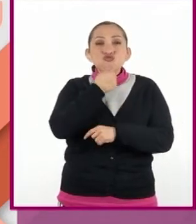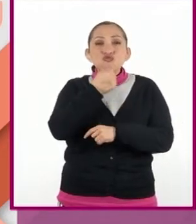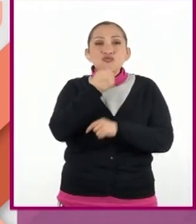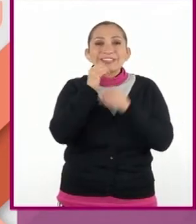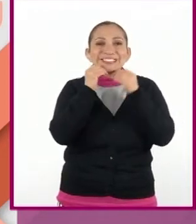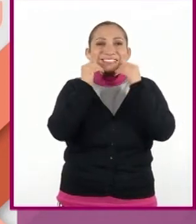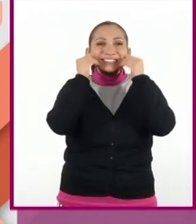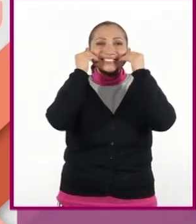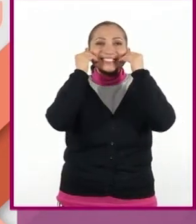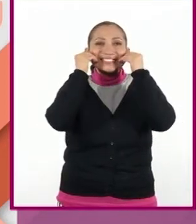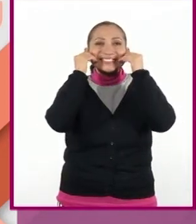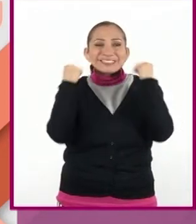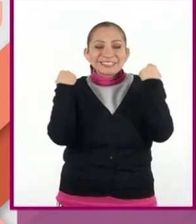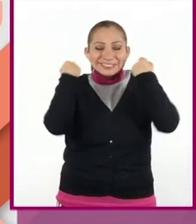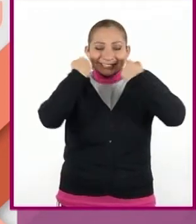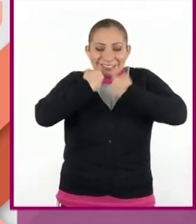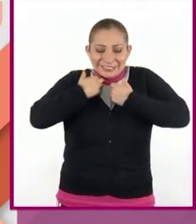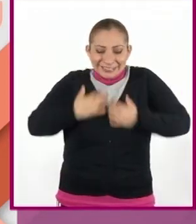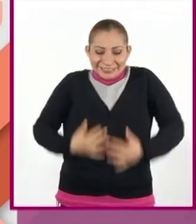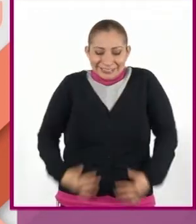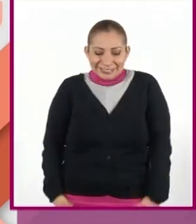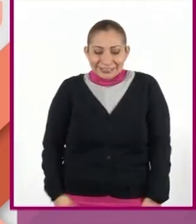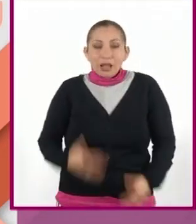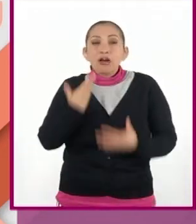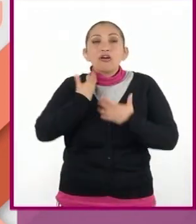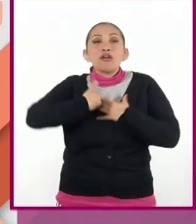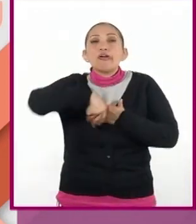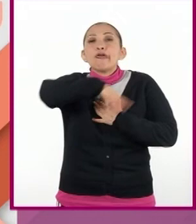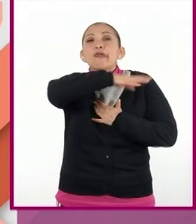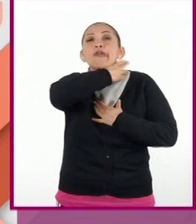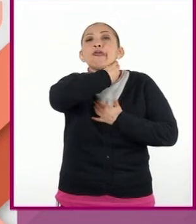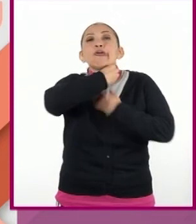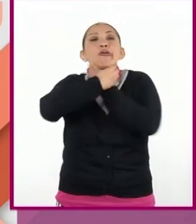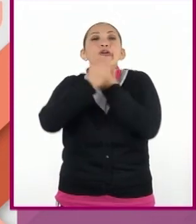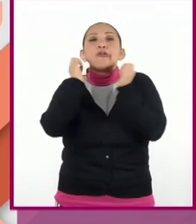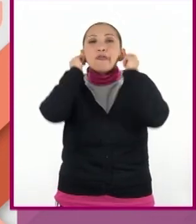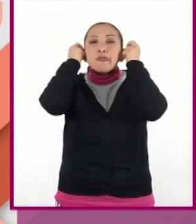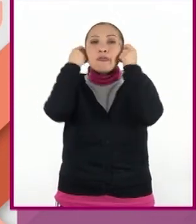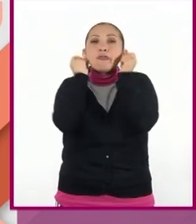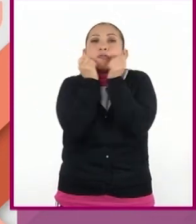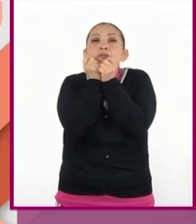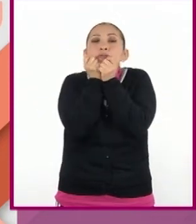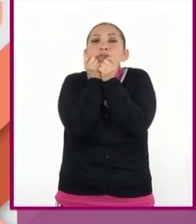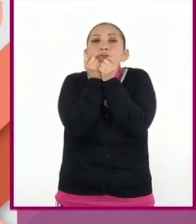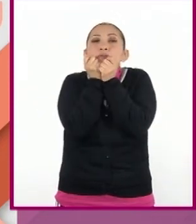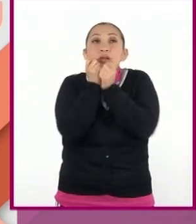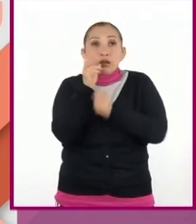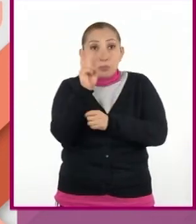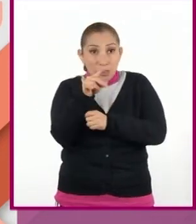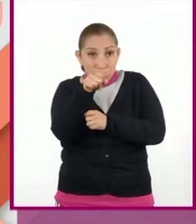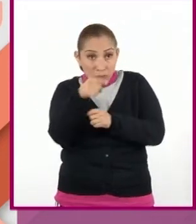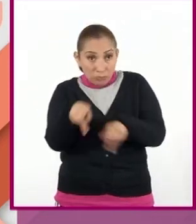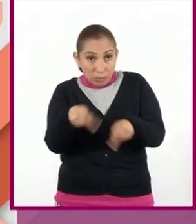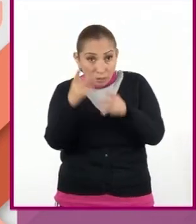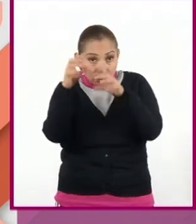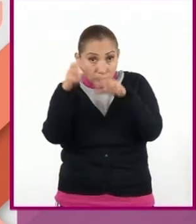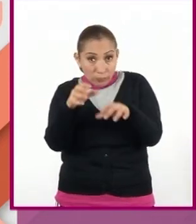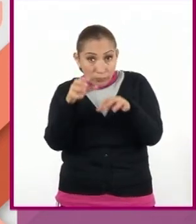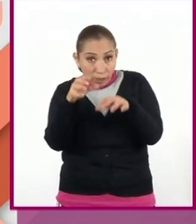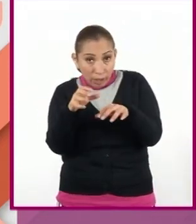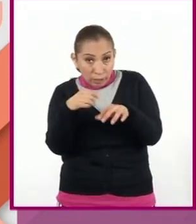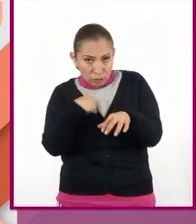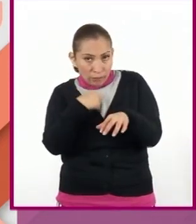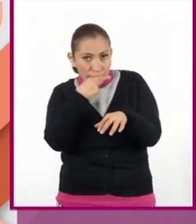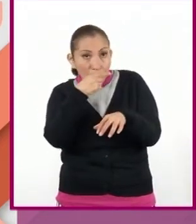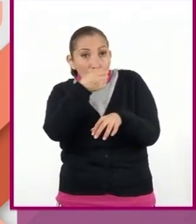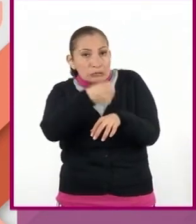envuelto en un largo abrigo oscuro y con una bufanda enrollada hasta las orejas. ¿Es verdad que vende lluvias? Dije